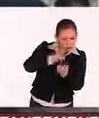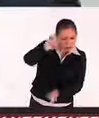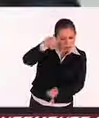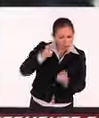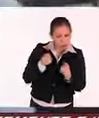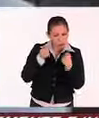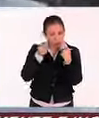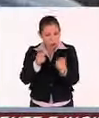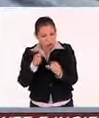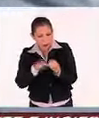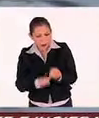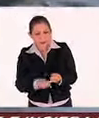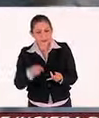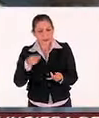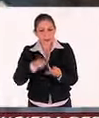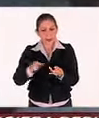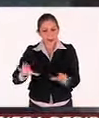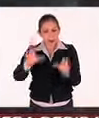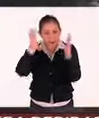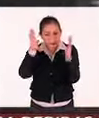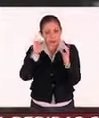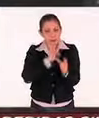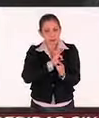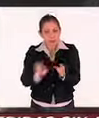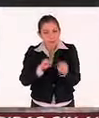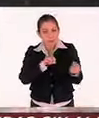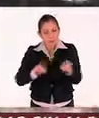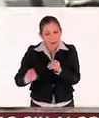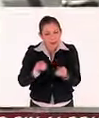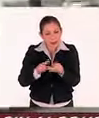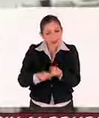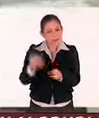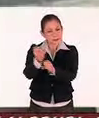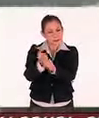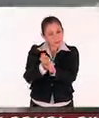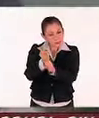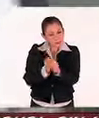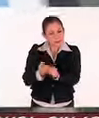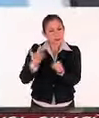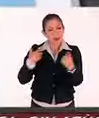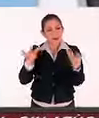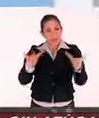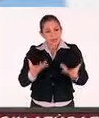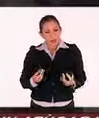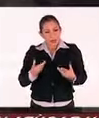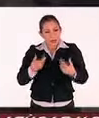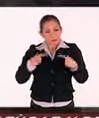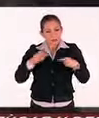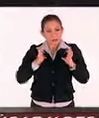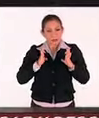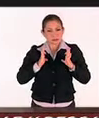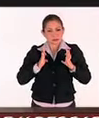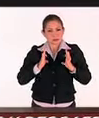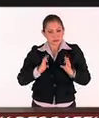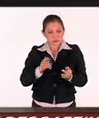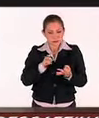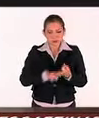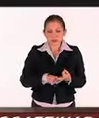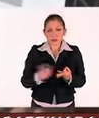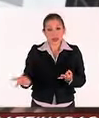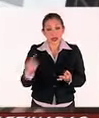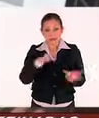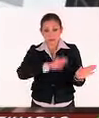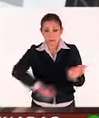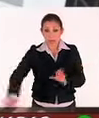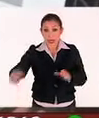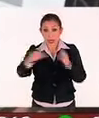la fuerza, las velocidades a las que se puede mover, la medición del confort de las personas y en